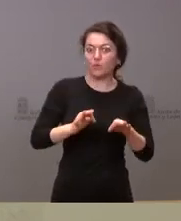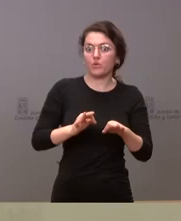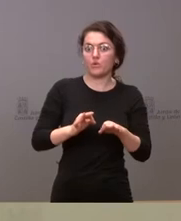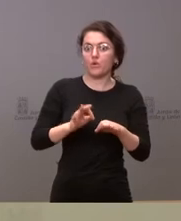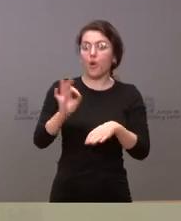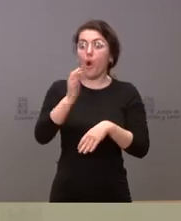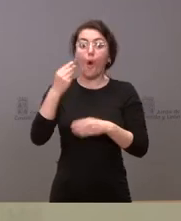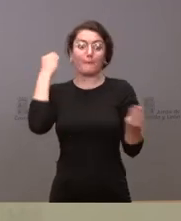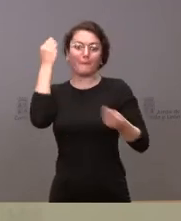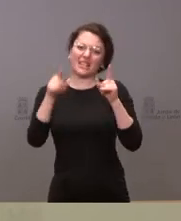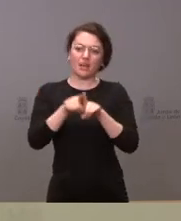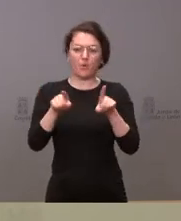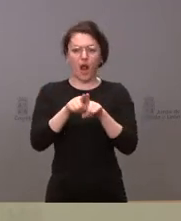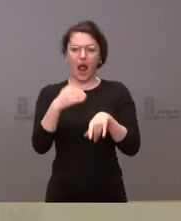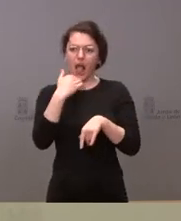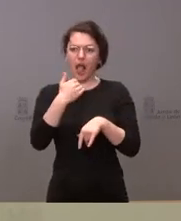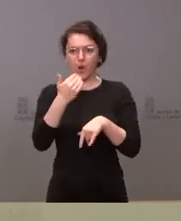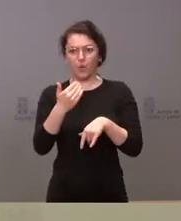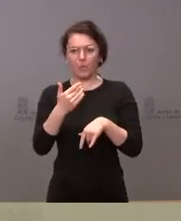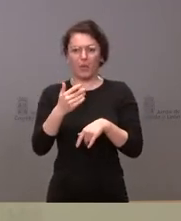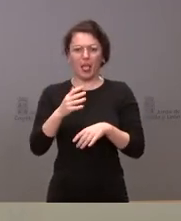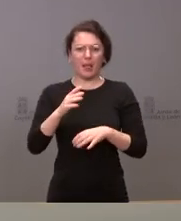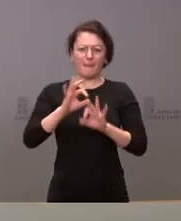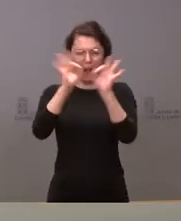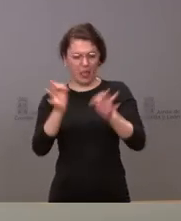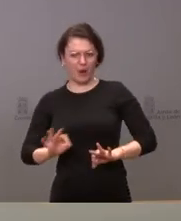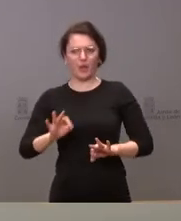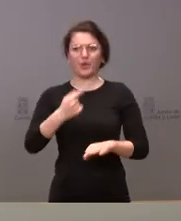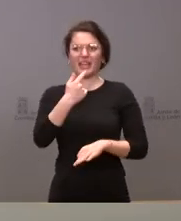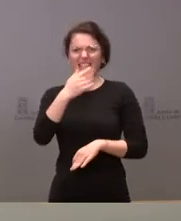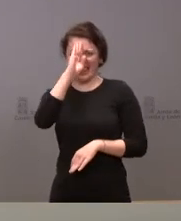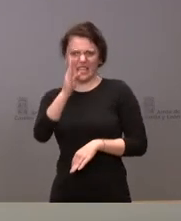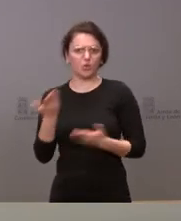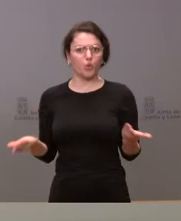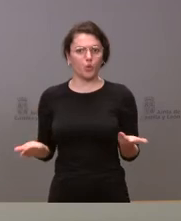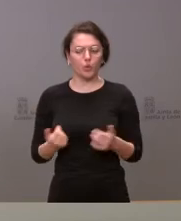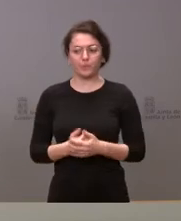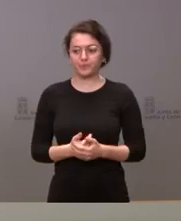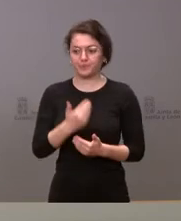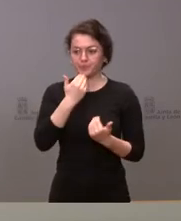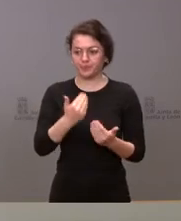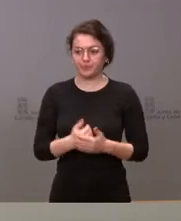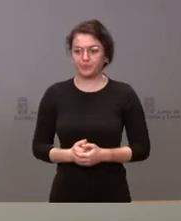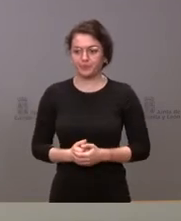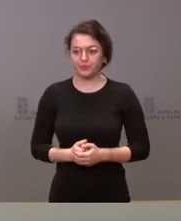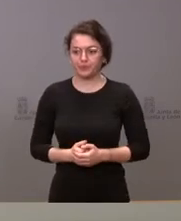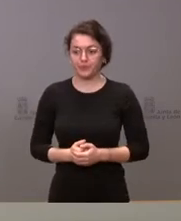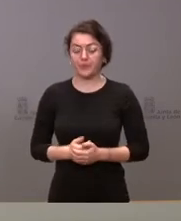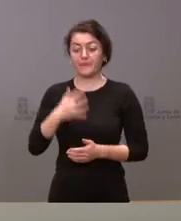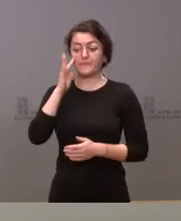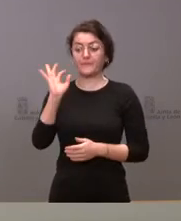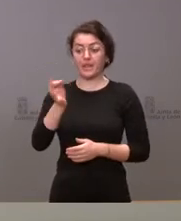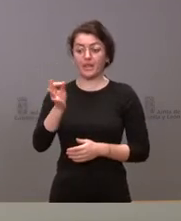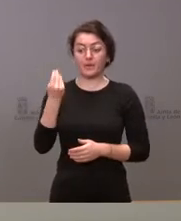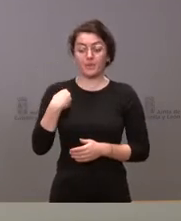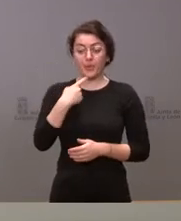por su parte de hacer este anuncio. Gracias. Bueno, pues muchas gracias. Bueno, si es verdad lo que usted dice y